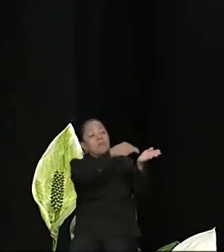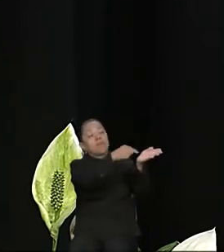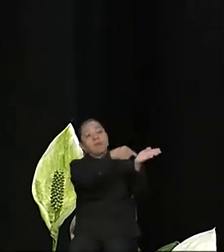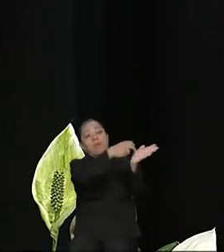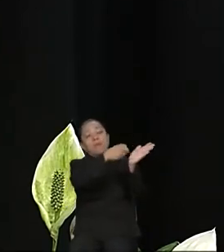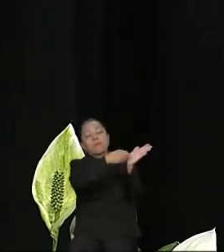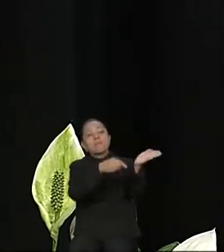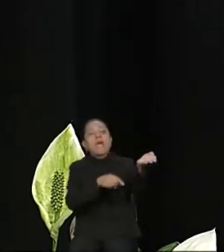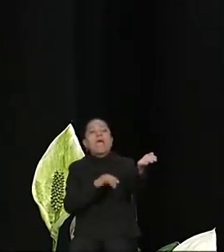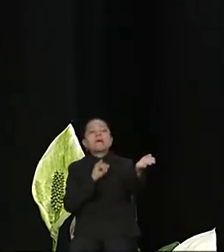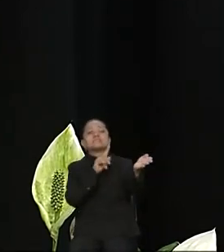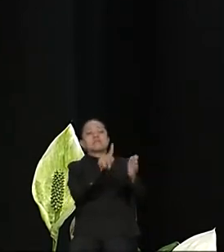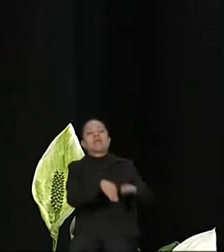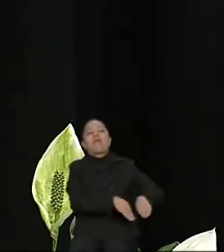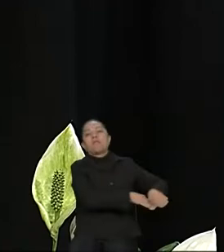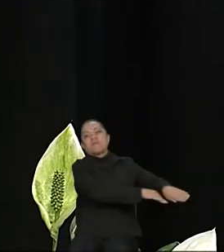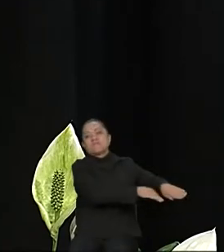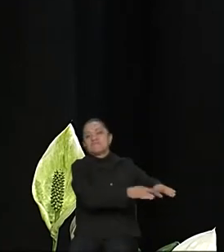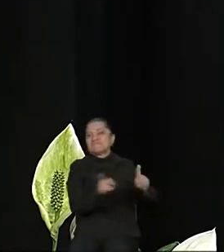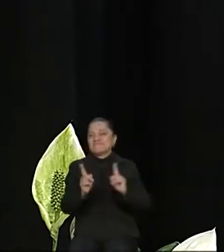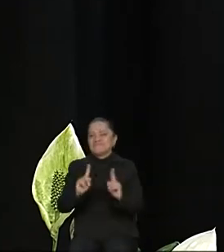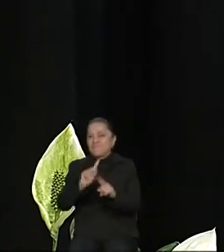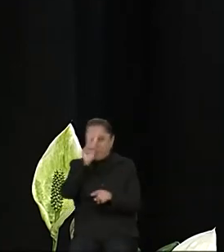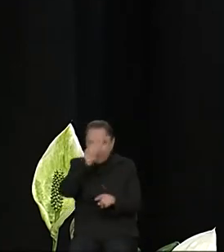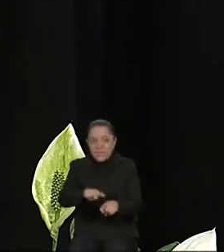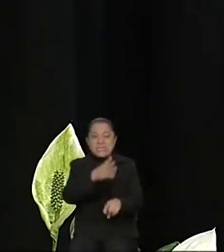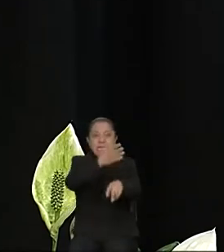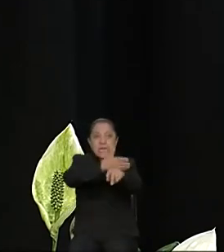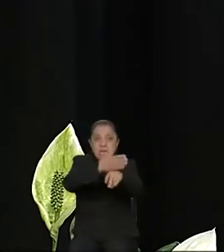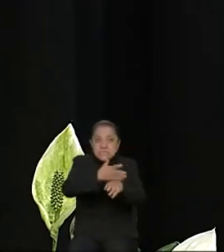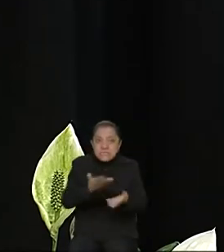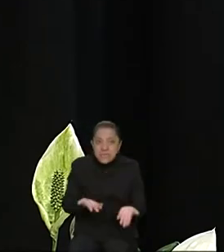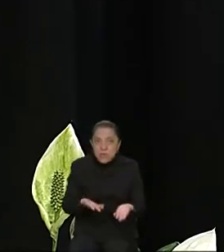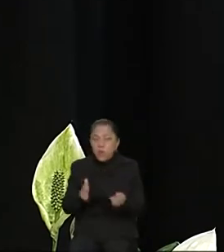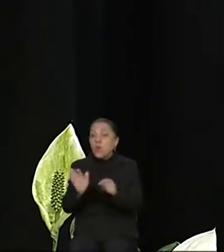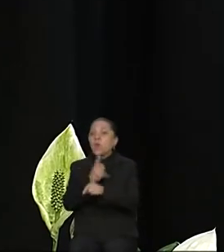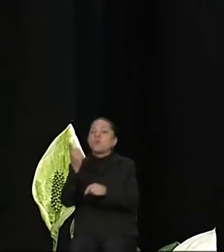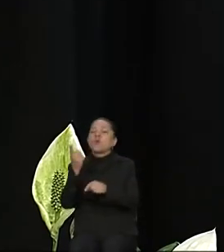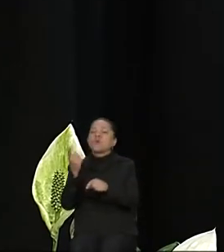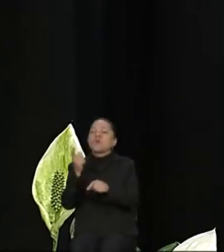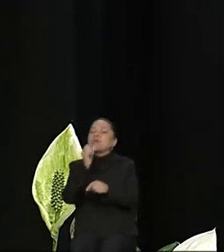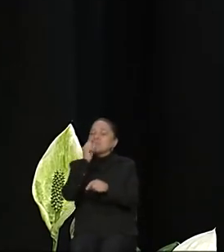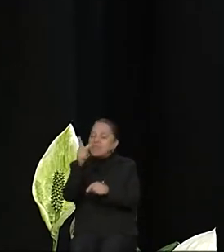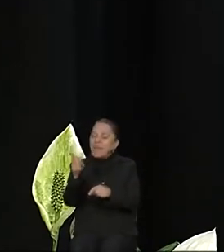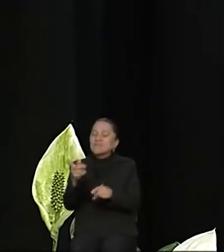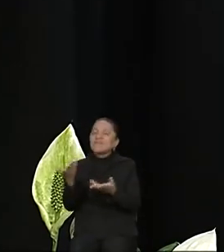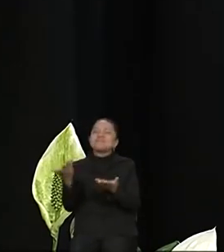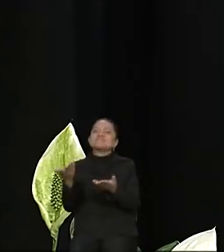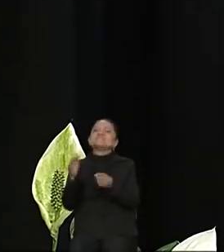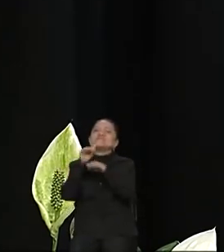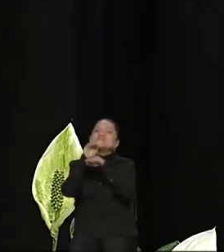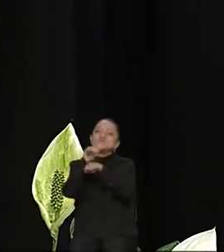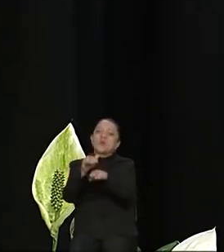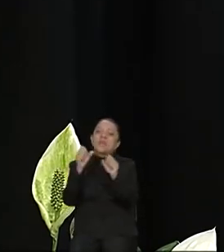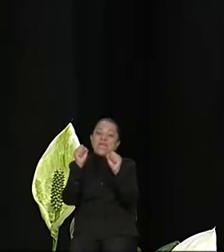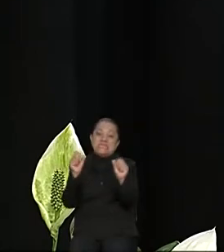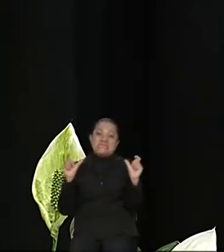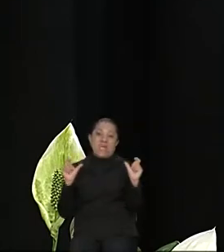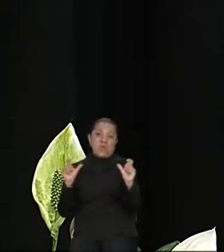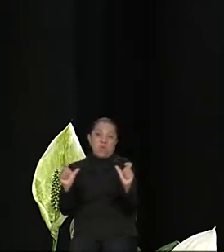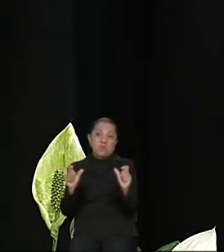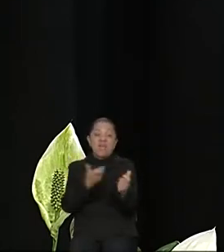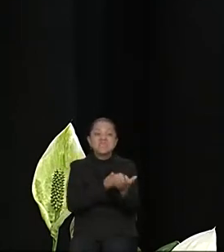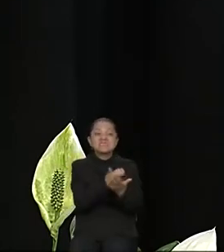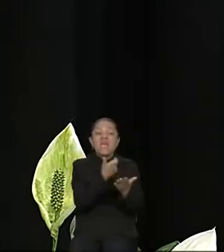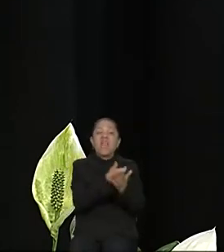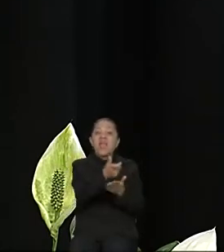archivo. Me parece que en materia de seguridad, los salarios justos, la capacitación y la certeza de las familias, de las